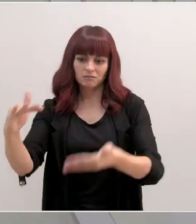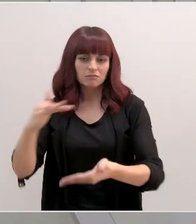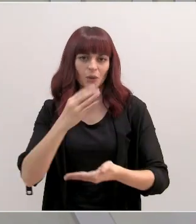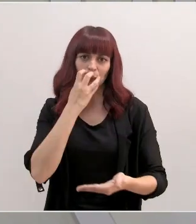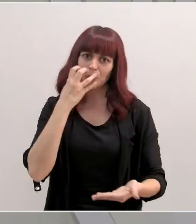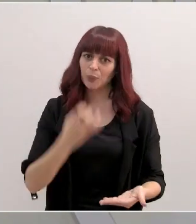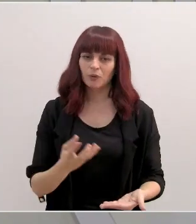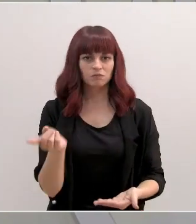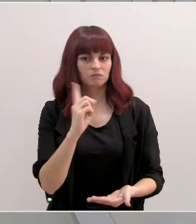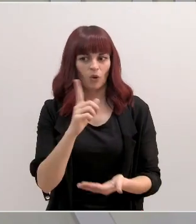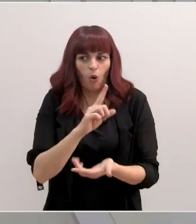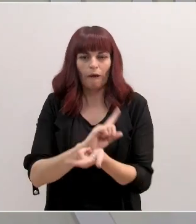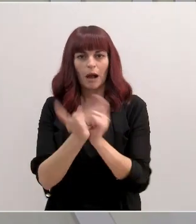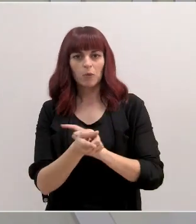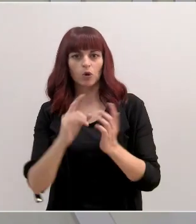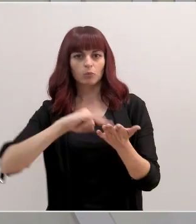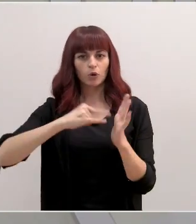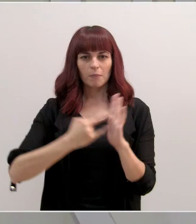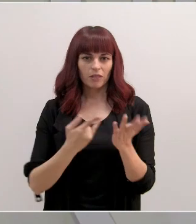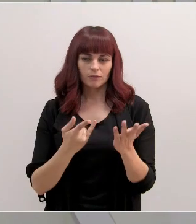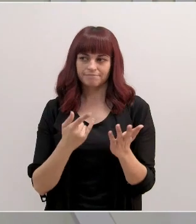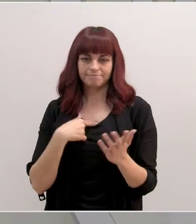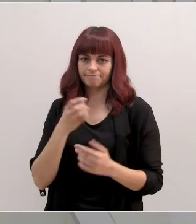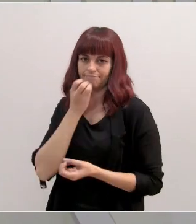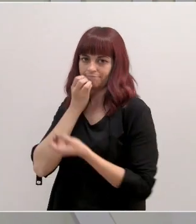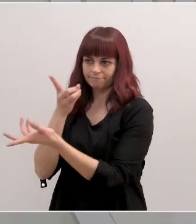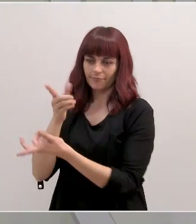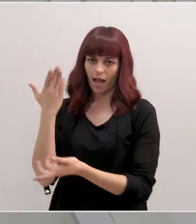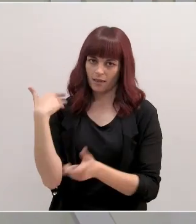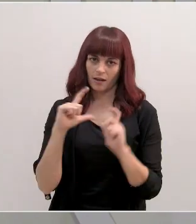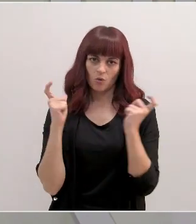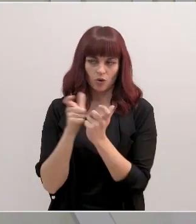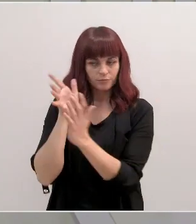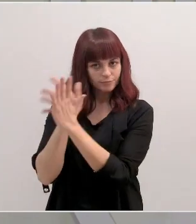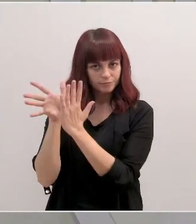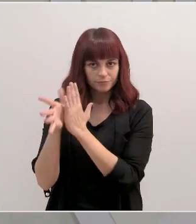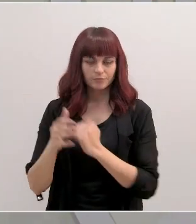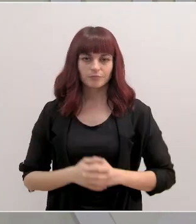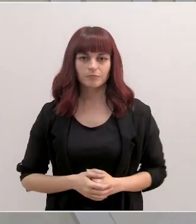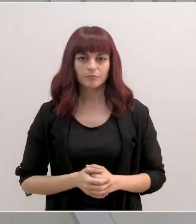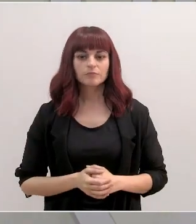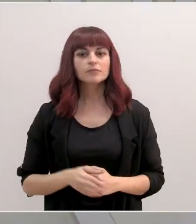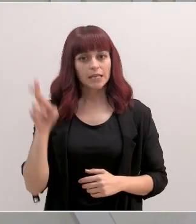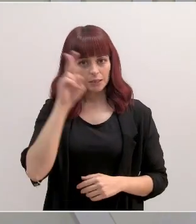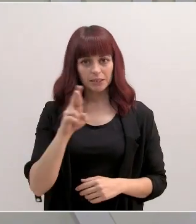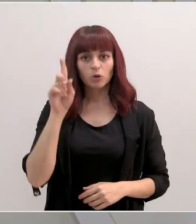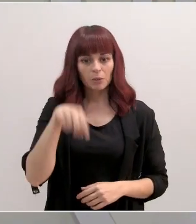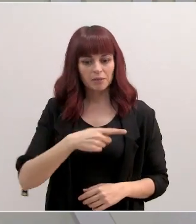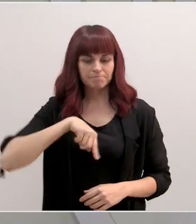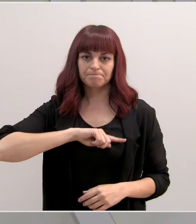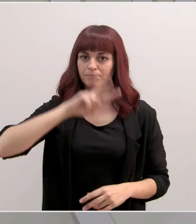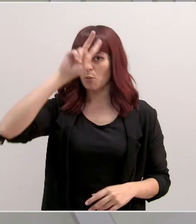demoras ni cambios en la programación, y así lo manifestamos en la reunión de ayer. En este sentido, le insistimos también en la